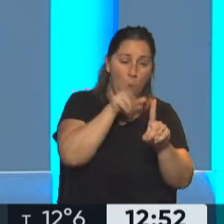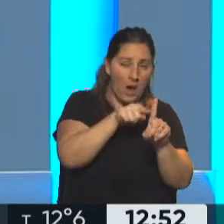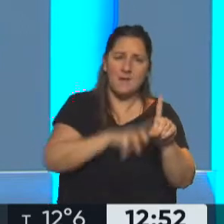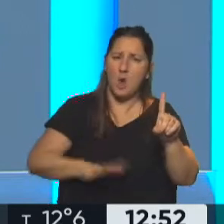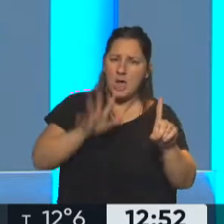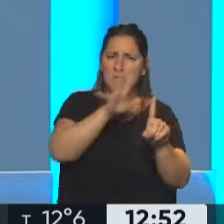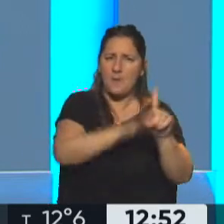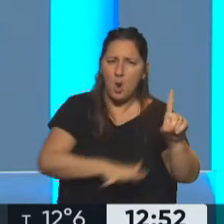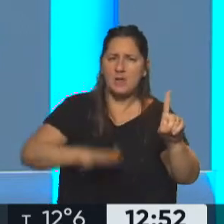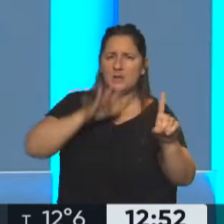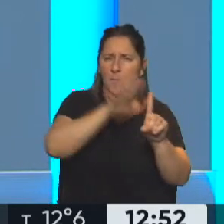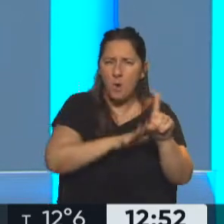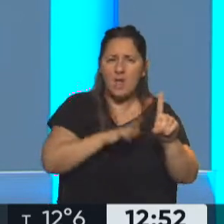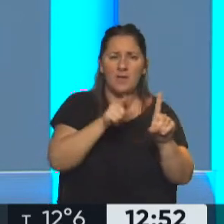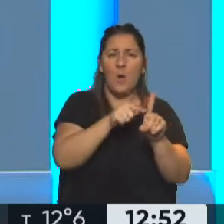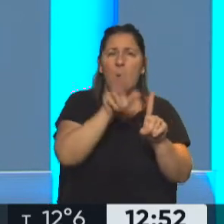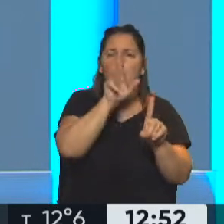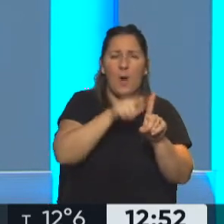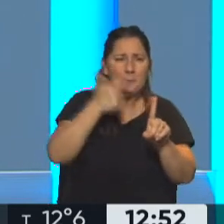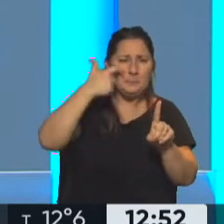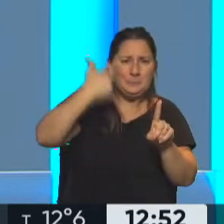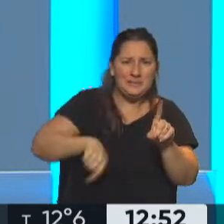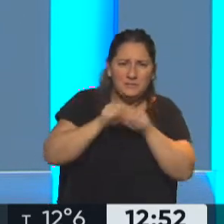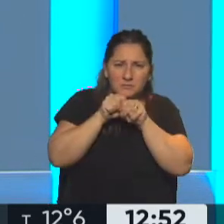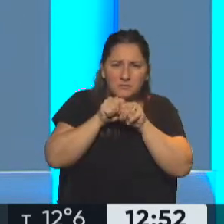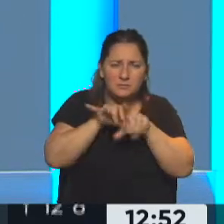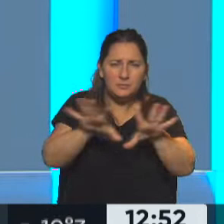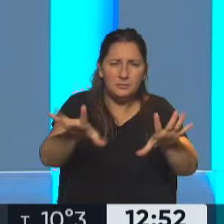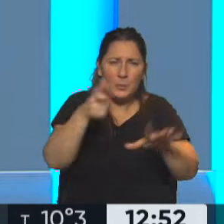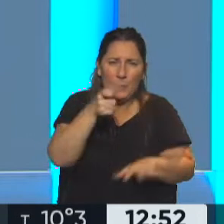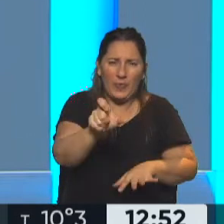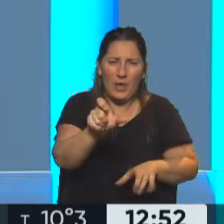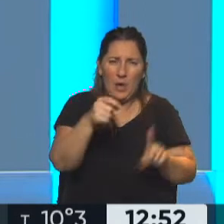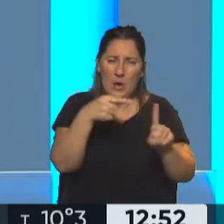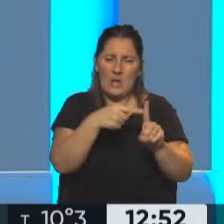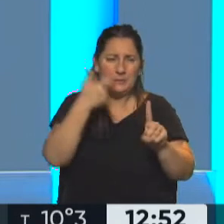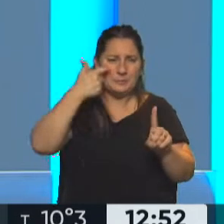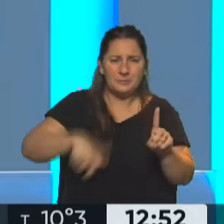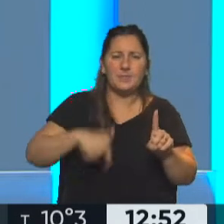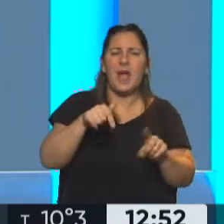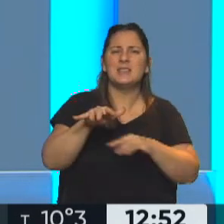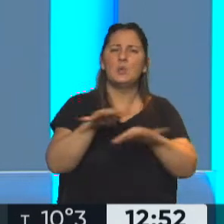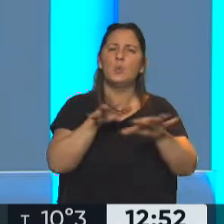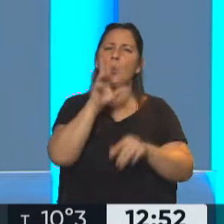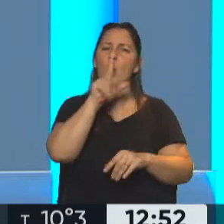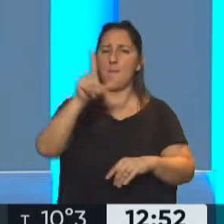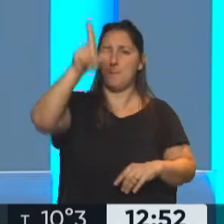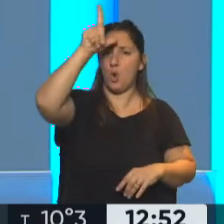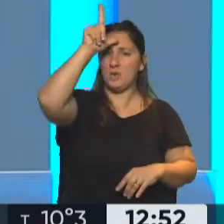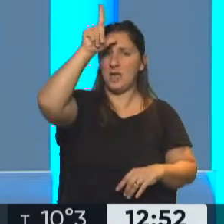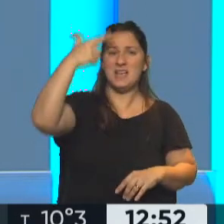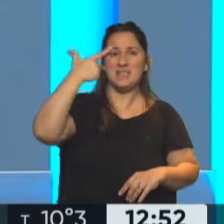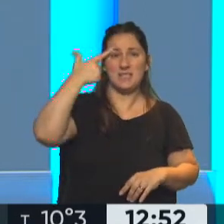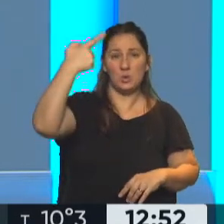tan terrible la situación, es tan avergonzante verse en ese lugar que en realidad, bueno, acá ha habido un caso de una policía que se terminó